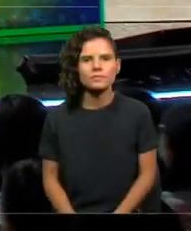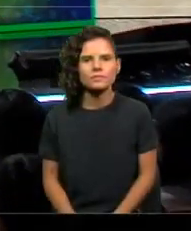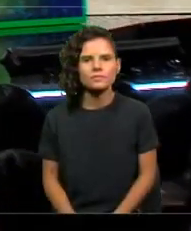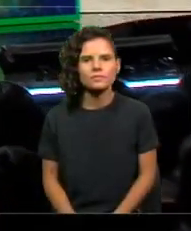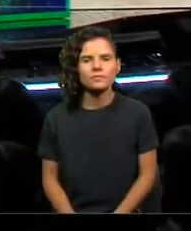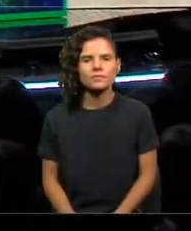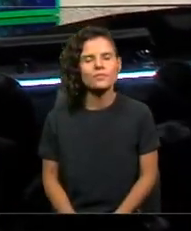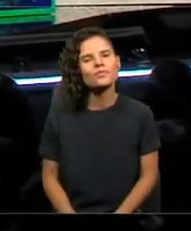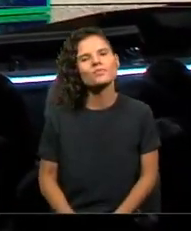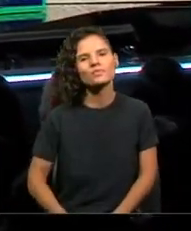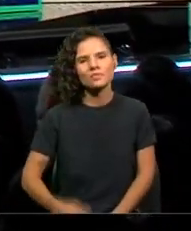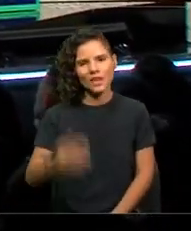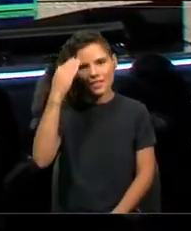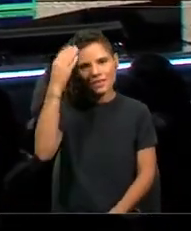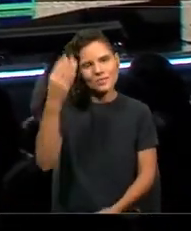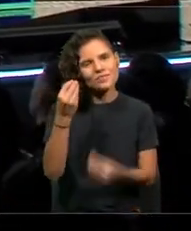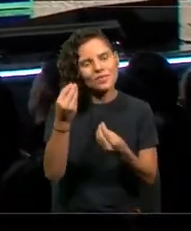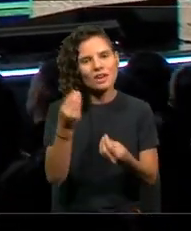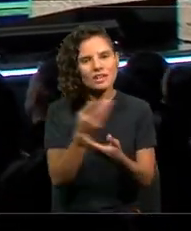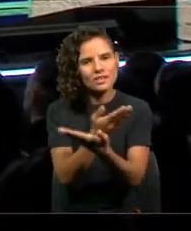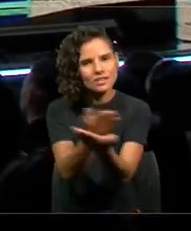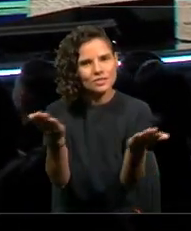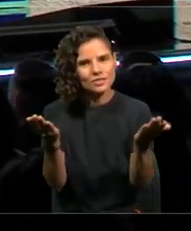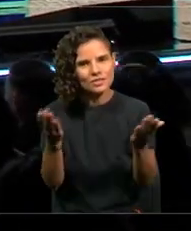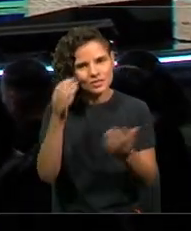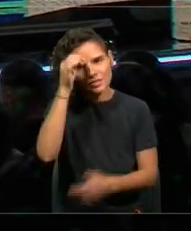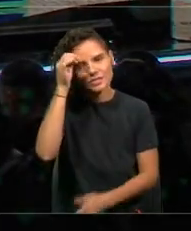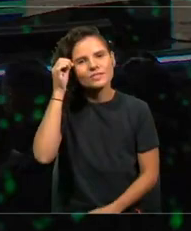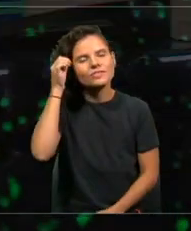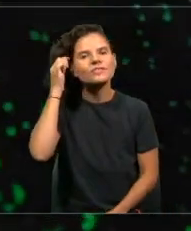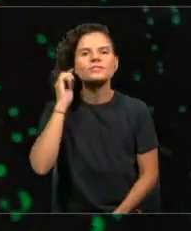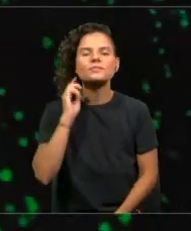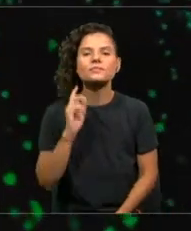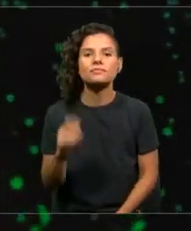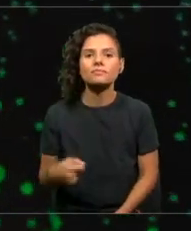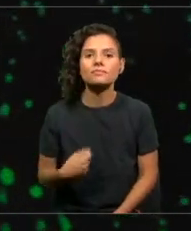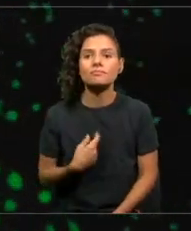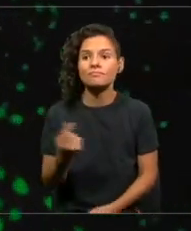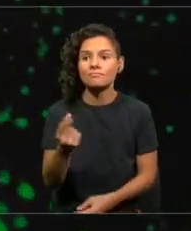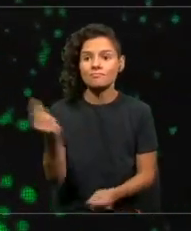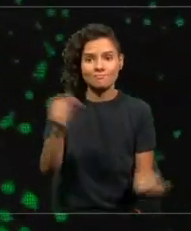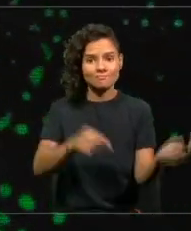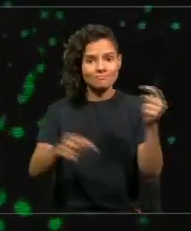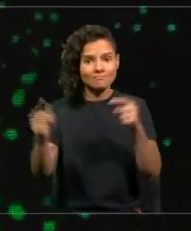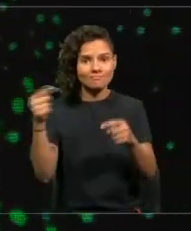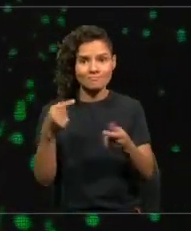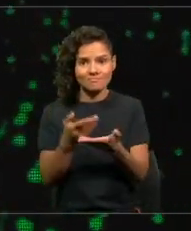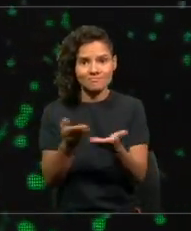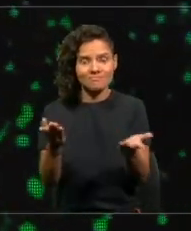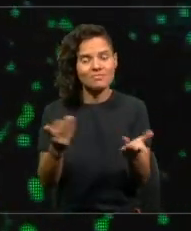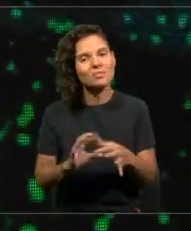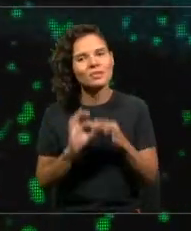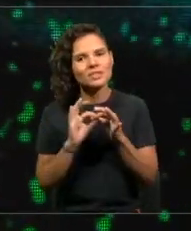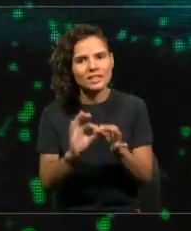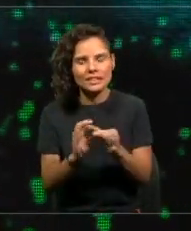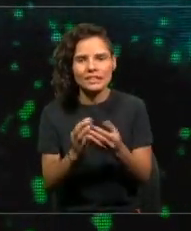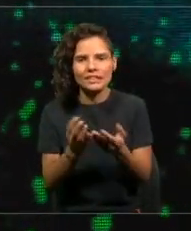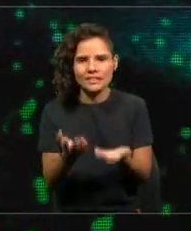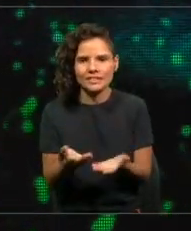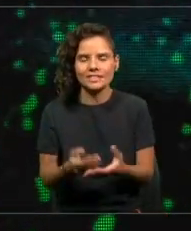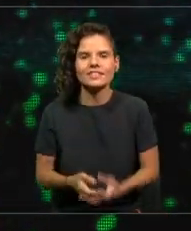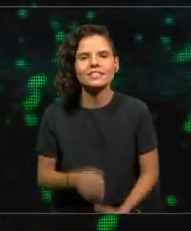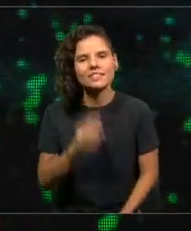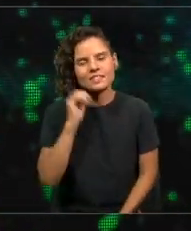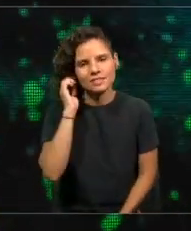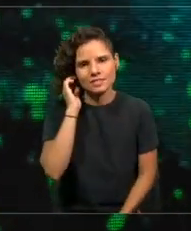Muy buenos días a todas y todos. Y gracias por estar aquí y escucharnos. Yo